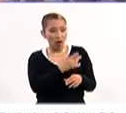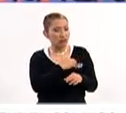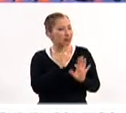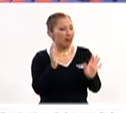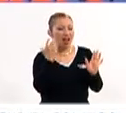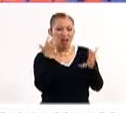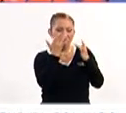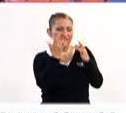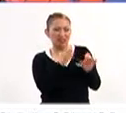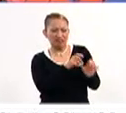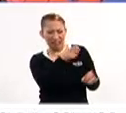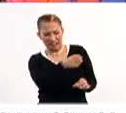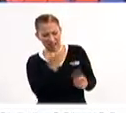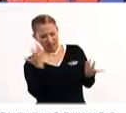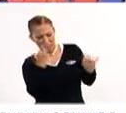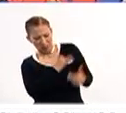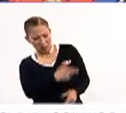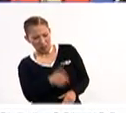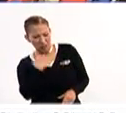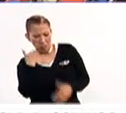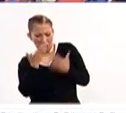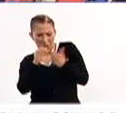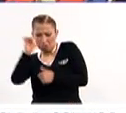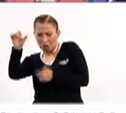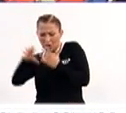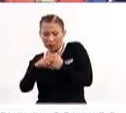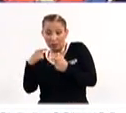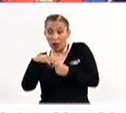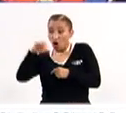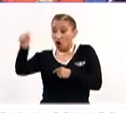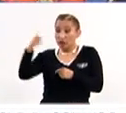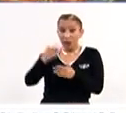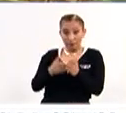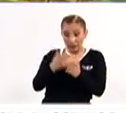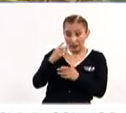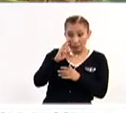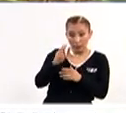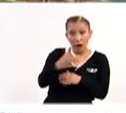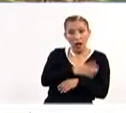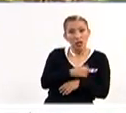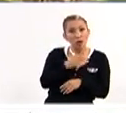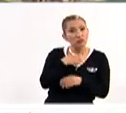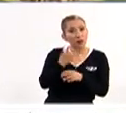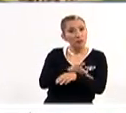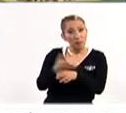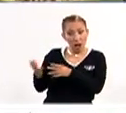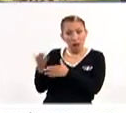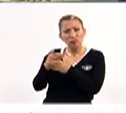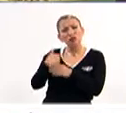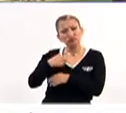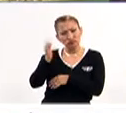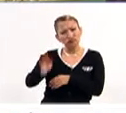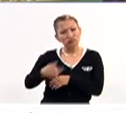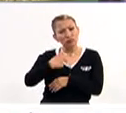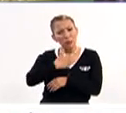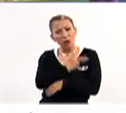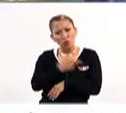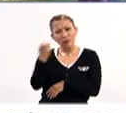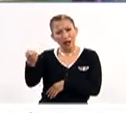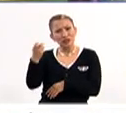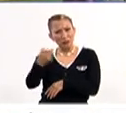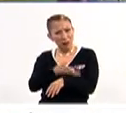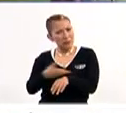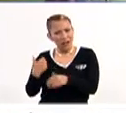quiero seguir esto, ¿qué es esto? A mejor ya está estudiando algo más. Pero en otros casos hemos visto hijos de muchas familias que dicen, por supuesto que esto es lo que quiero seguir